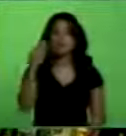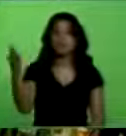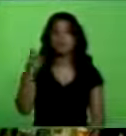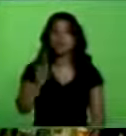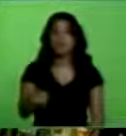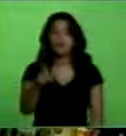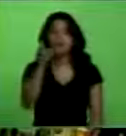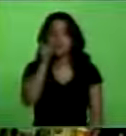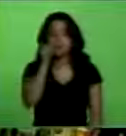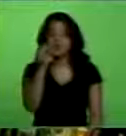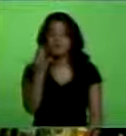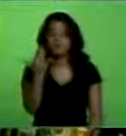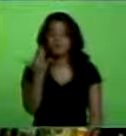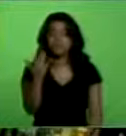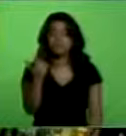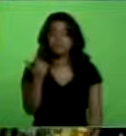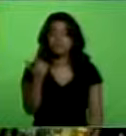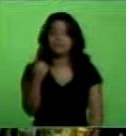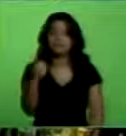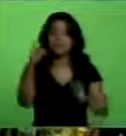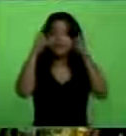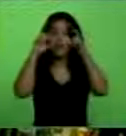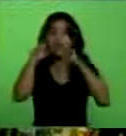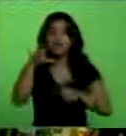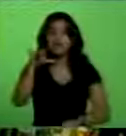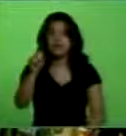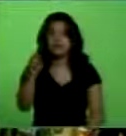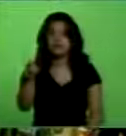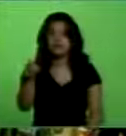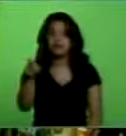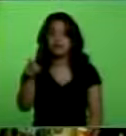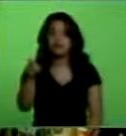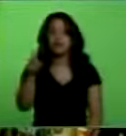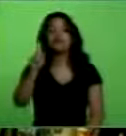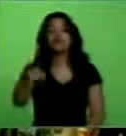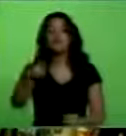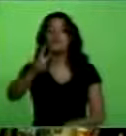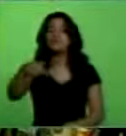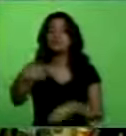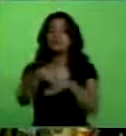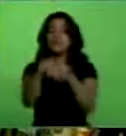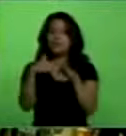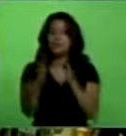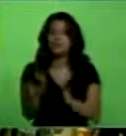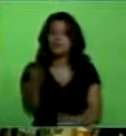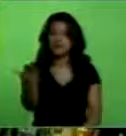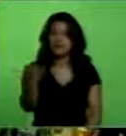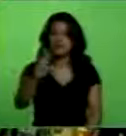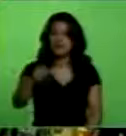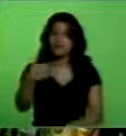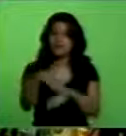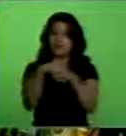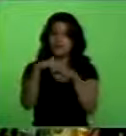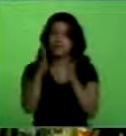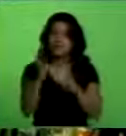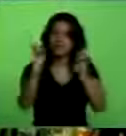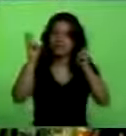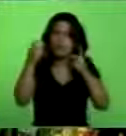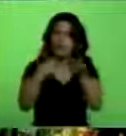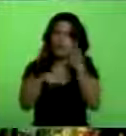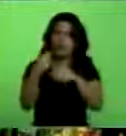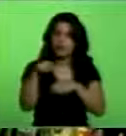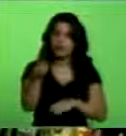querido compañero Elías, Viceministra de Asuntos Económicos de Cooperación